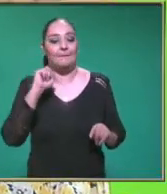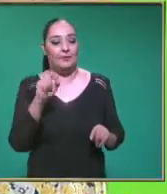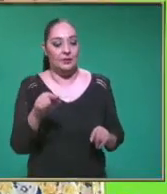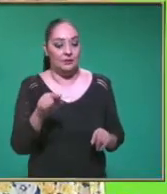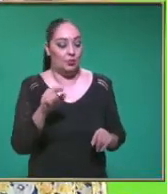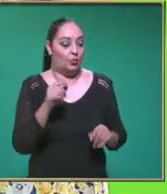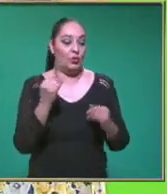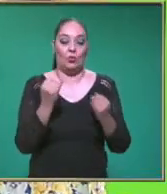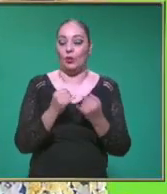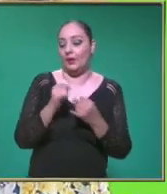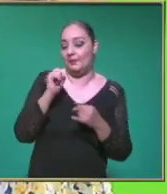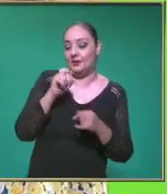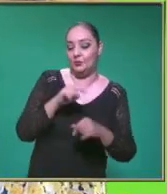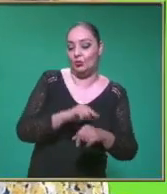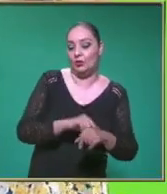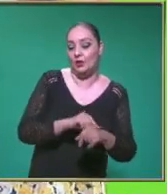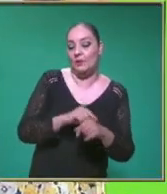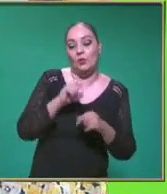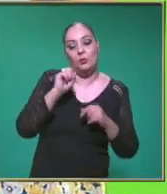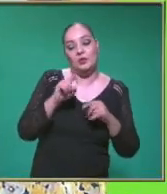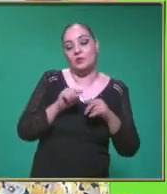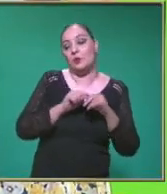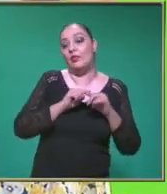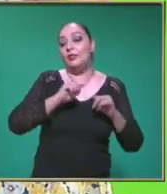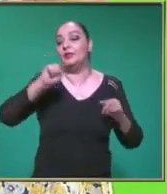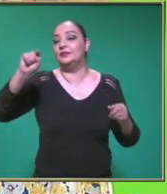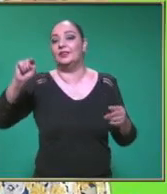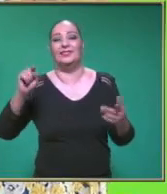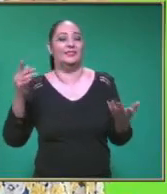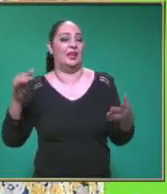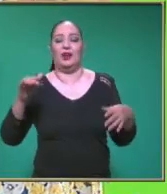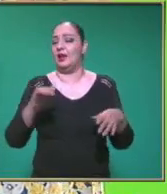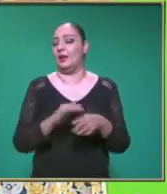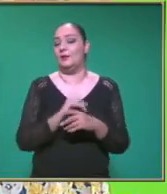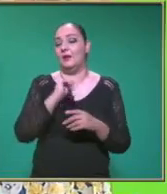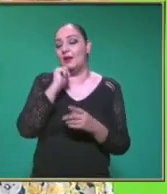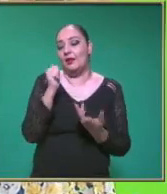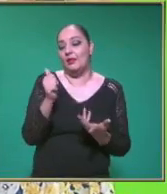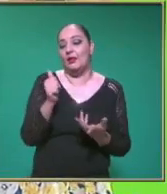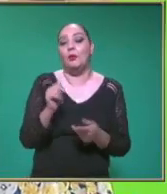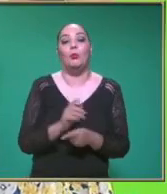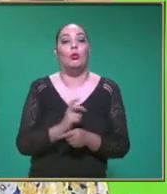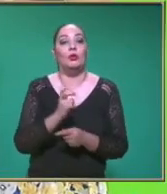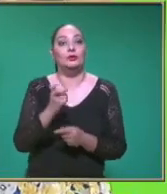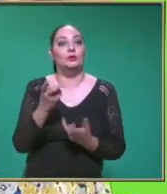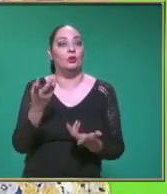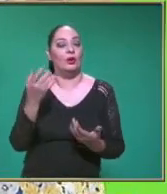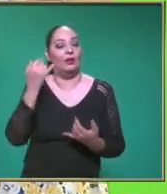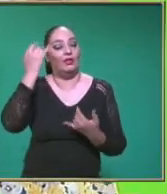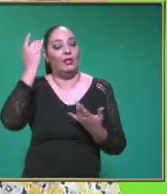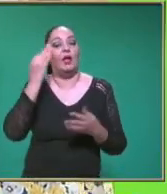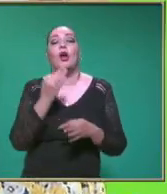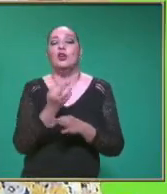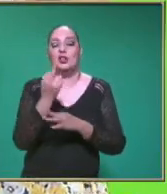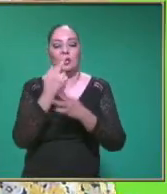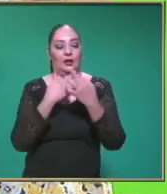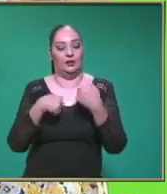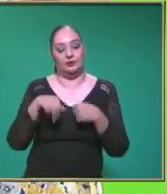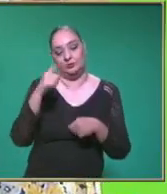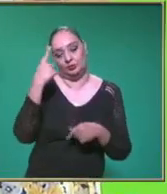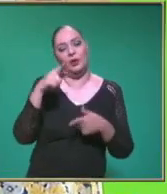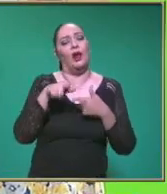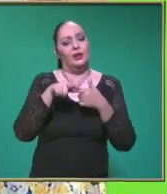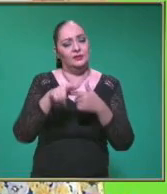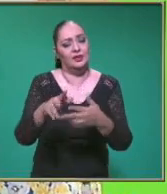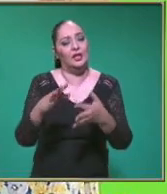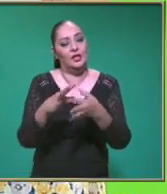tiempos iguales ¿Verdad? No varía No aumenta Ni disminuye Esta velocidad Entonces con esa idea Vamos a un pequeño corte Y ahorita